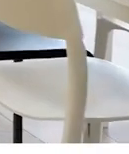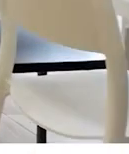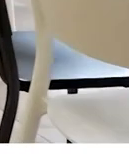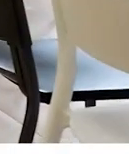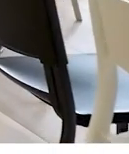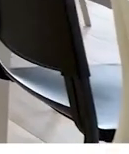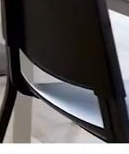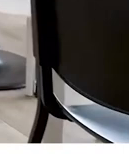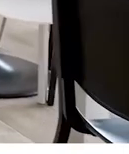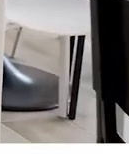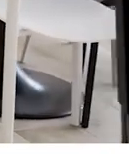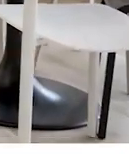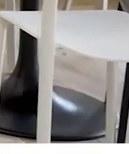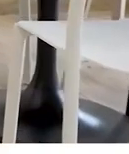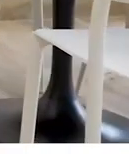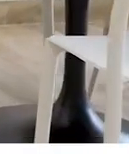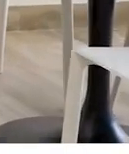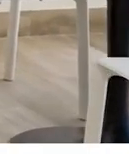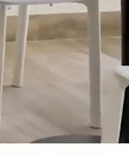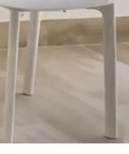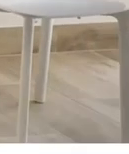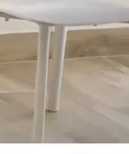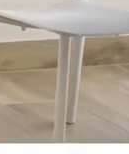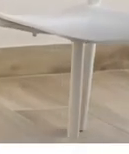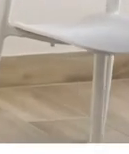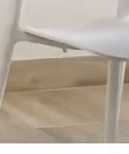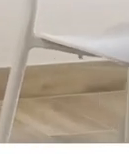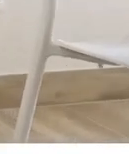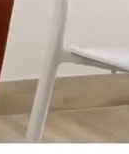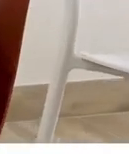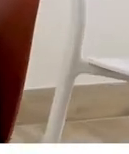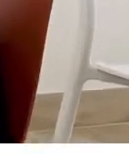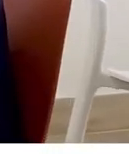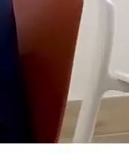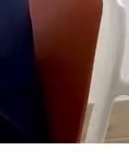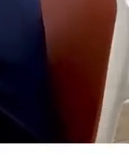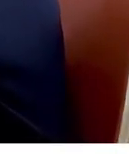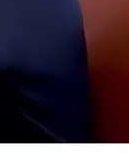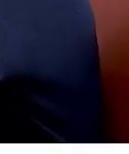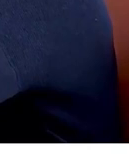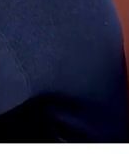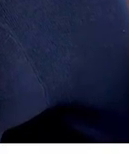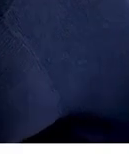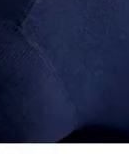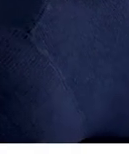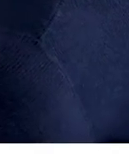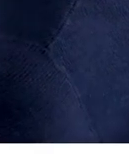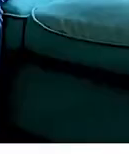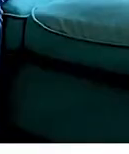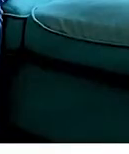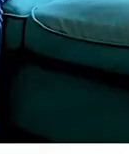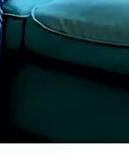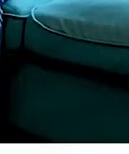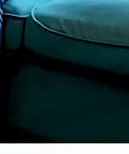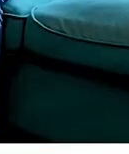que os impliquéis Familias, vecinos Asociaciones, instituciones Sabemos que juntos Podemos recorrer Este camino mejor